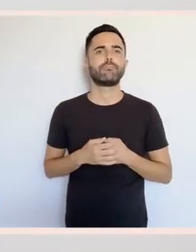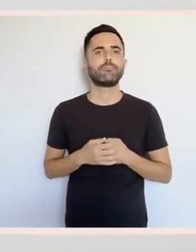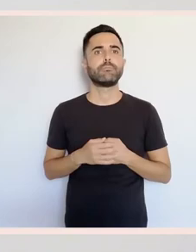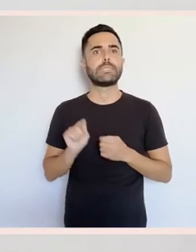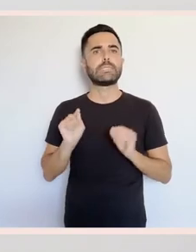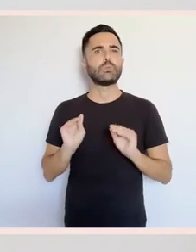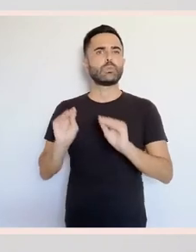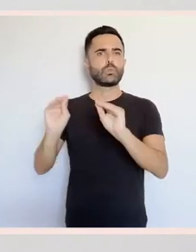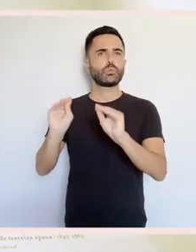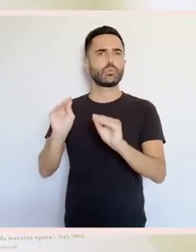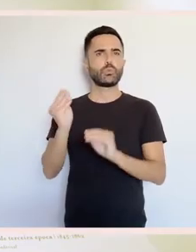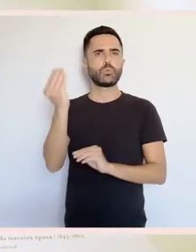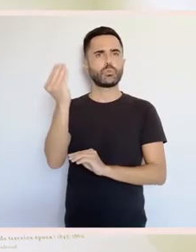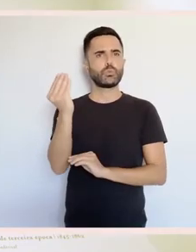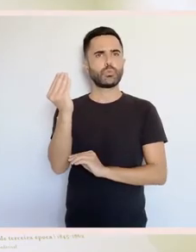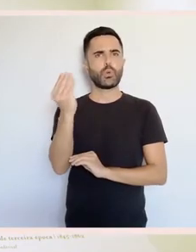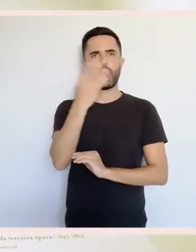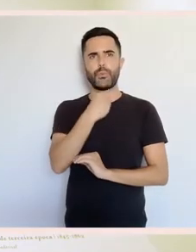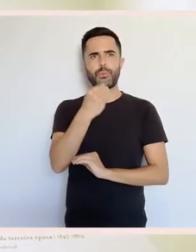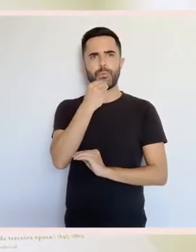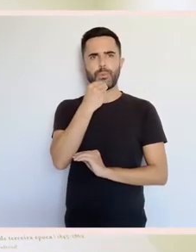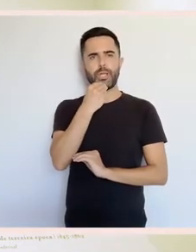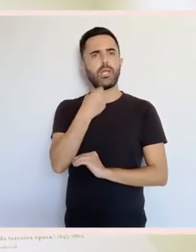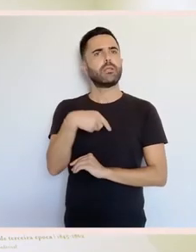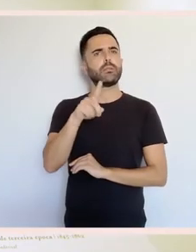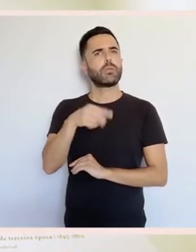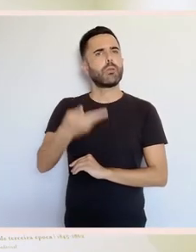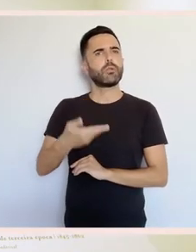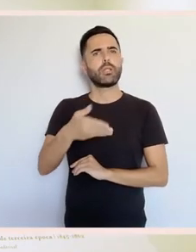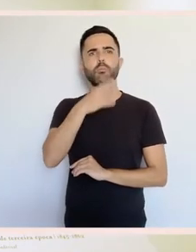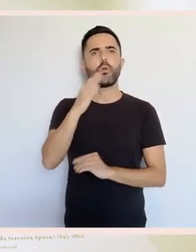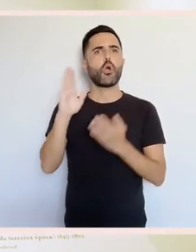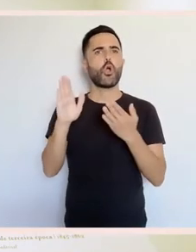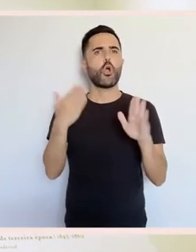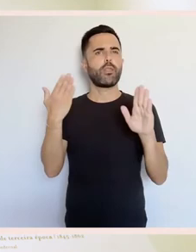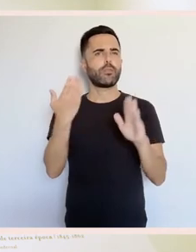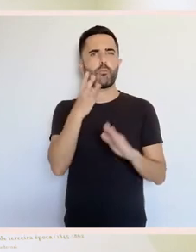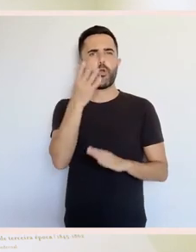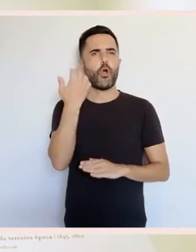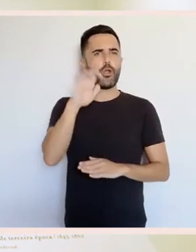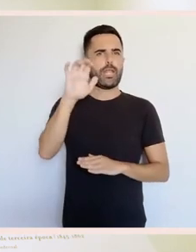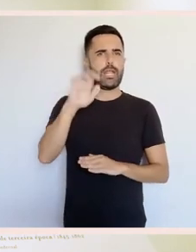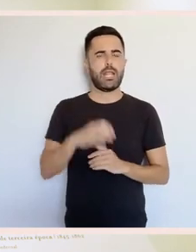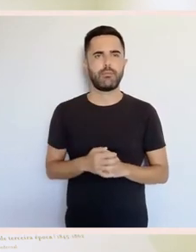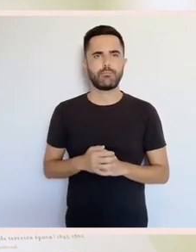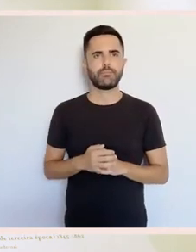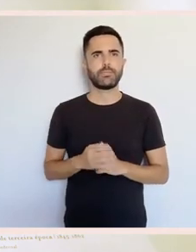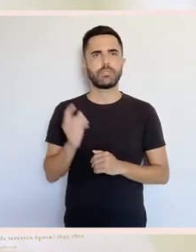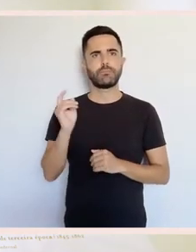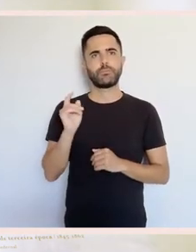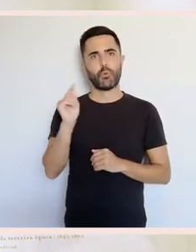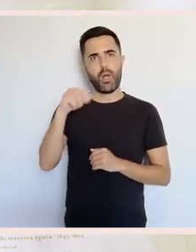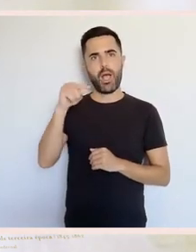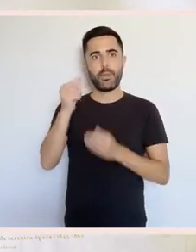todo, máis que pola súa presencia, sobre todo por ser un objeto de coleccionista, un objeto